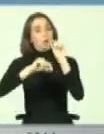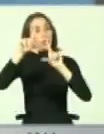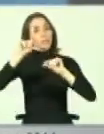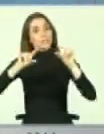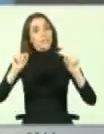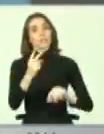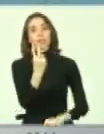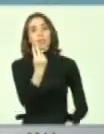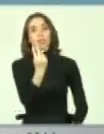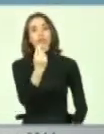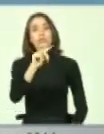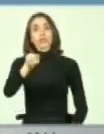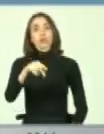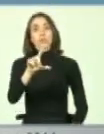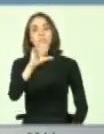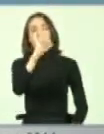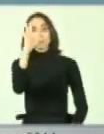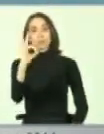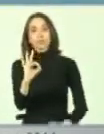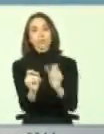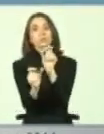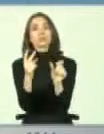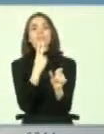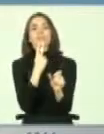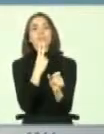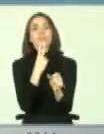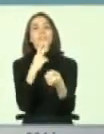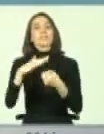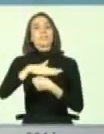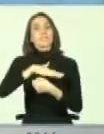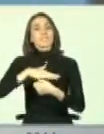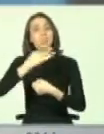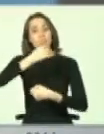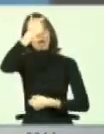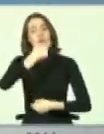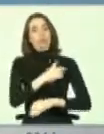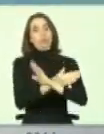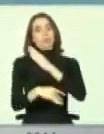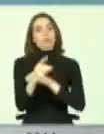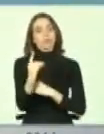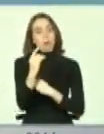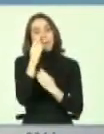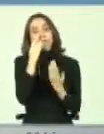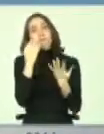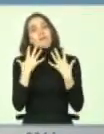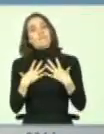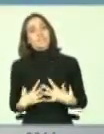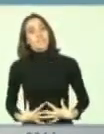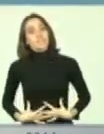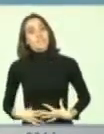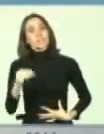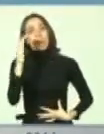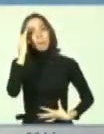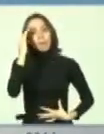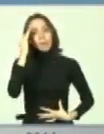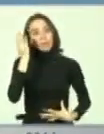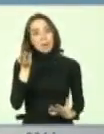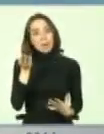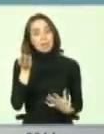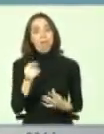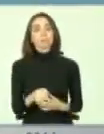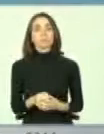12.7% de personas que vienen en situación de discapacidad física o mental. Y la verdad,